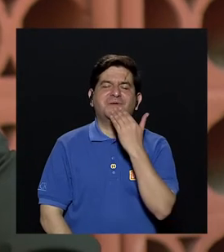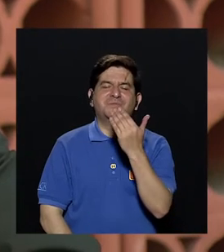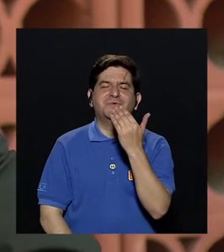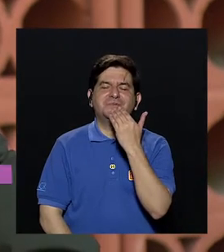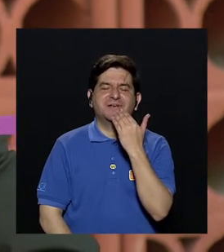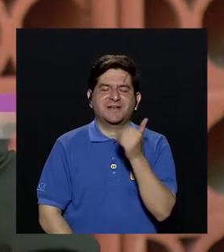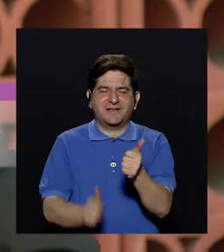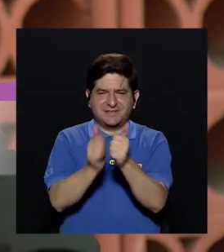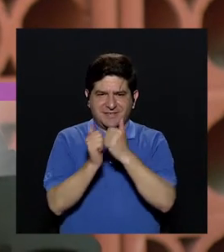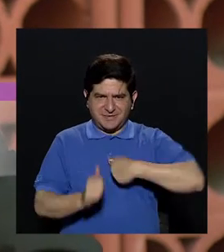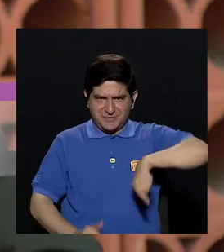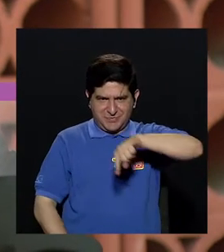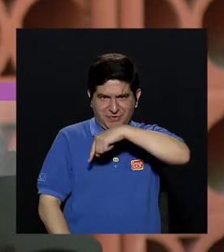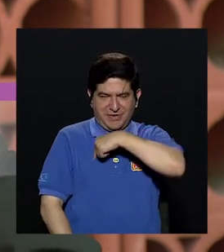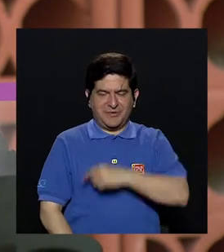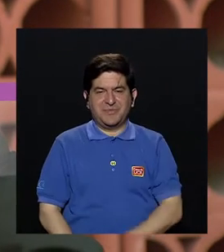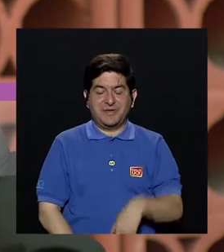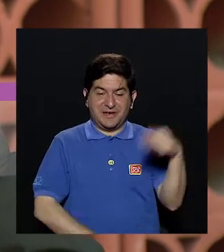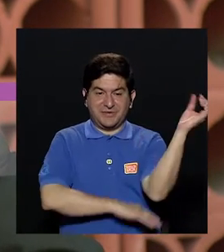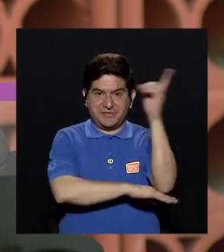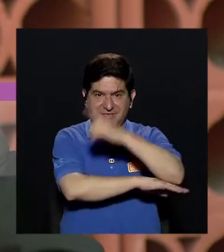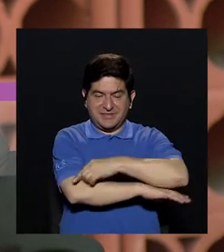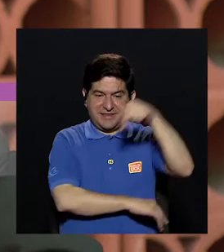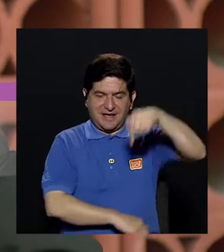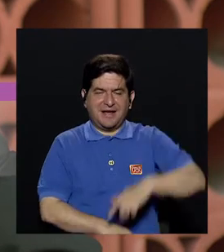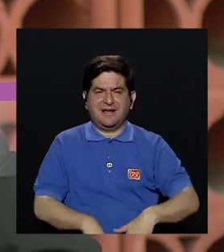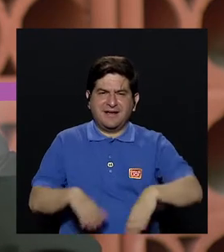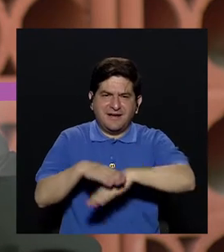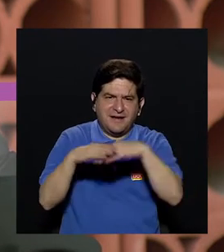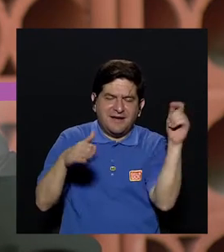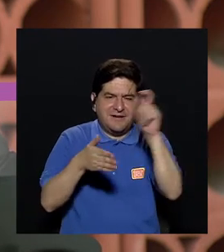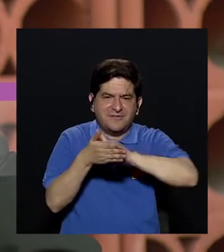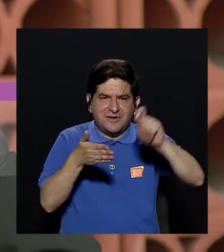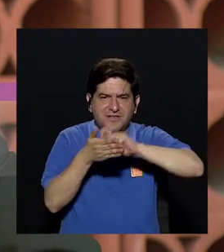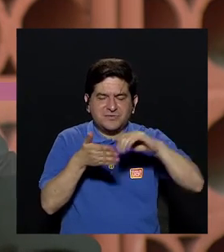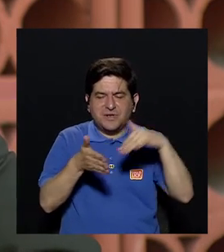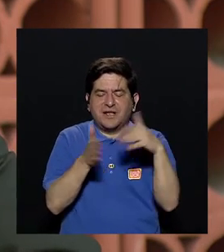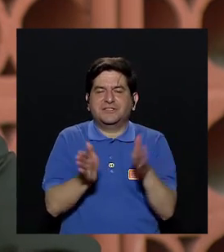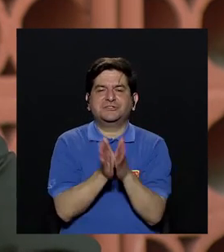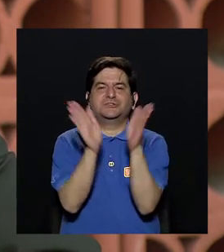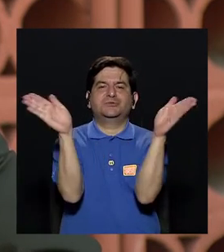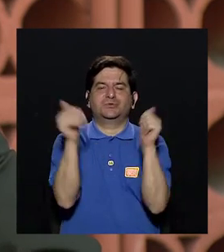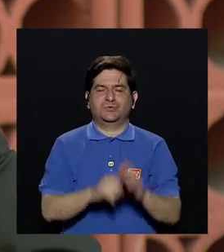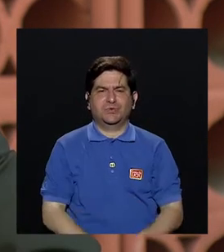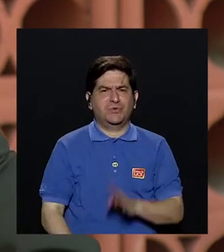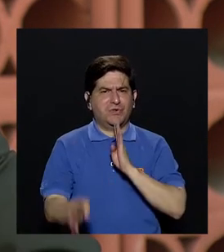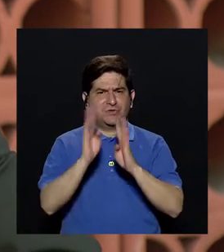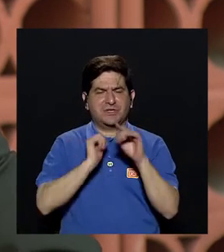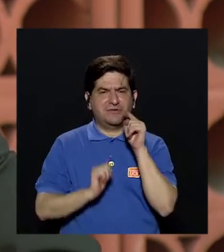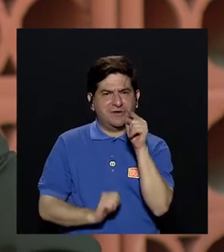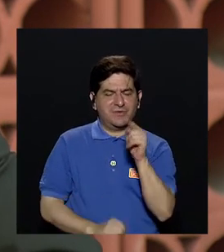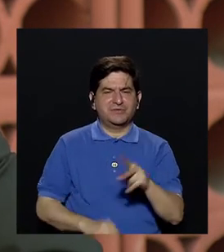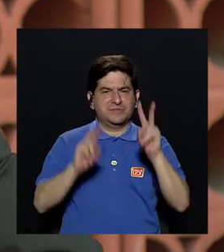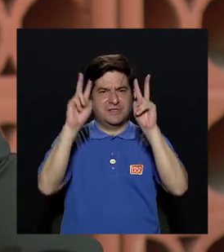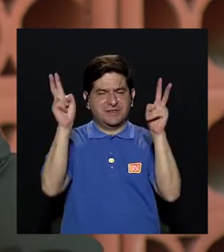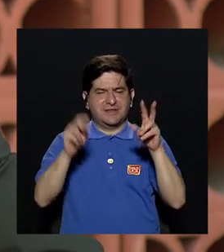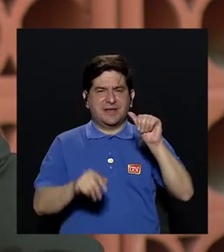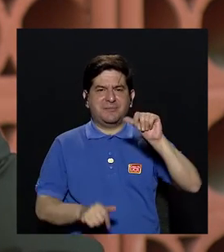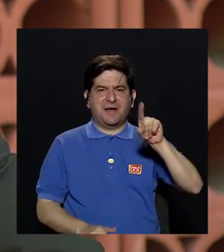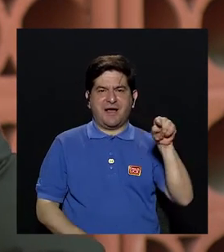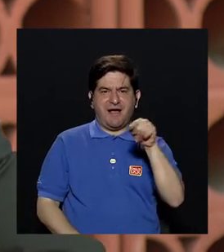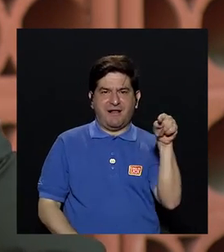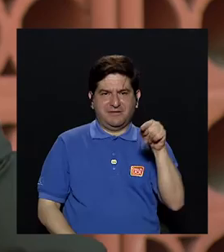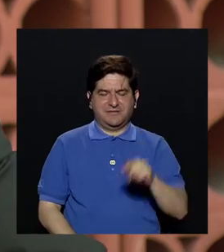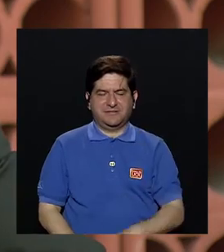Muchísimas gracias por acompañarnos el día de hoy desde acá, desde las afueras de la Escuela de Estudios Generales, conversando con ustedes el tema del